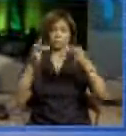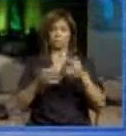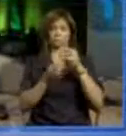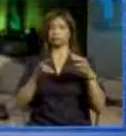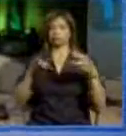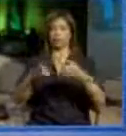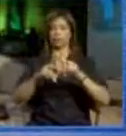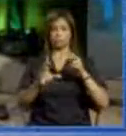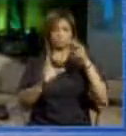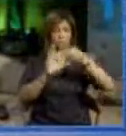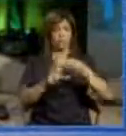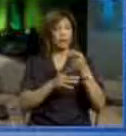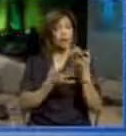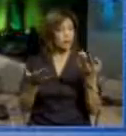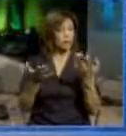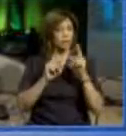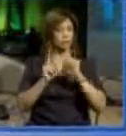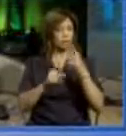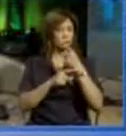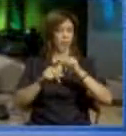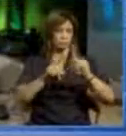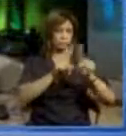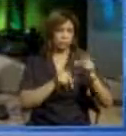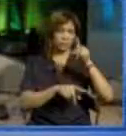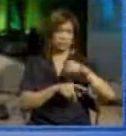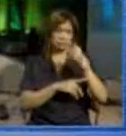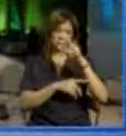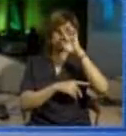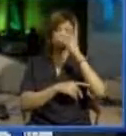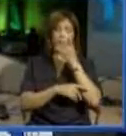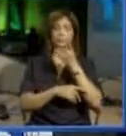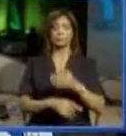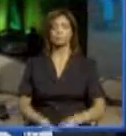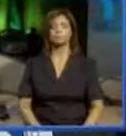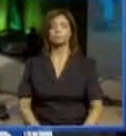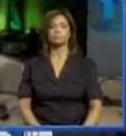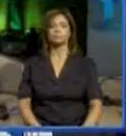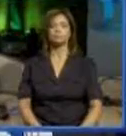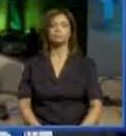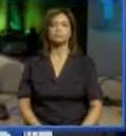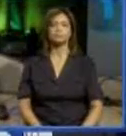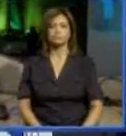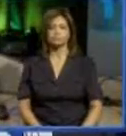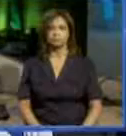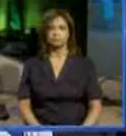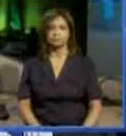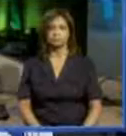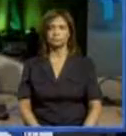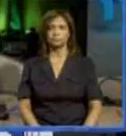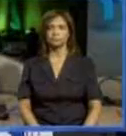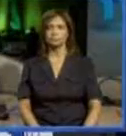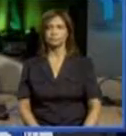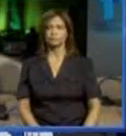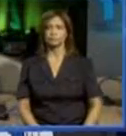estrategia de intervención que responda a las necesidades de nuestro país. El propósito de la visita es tener una impresión de primera mano